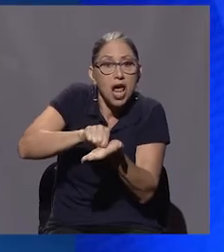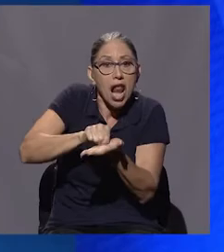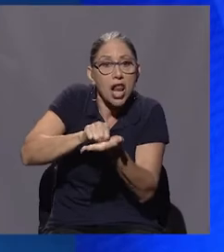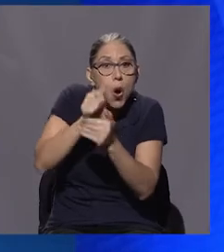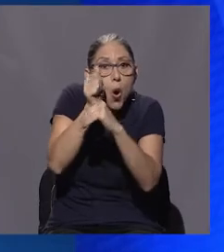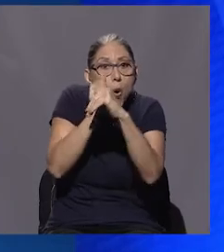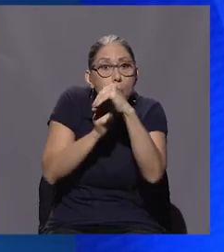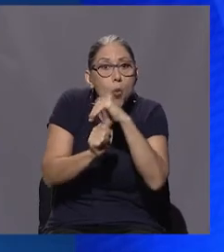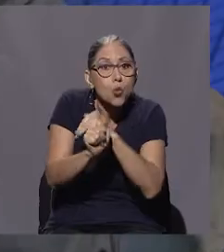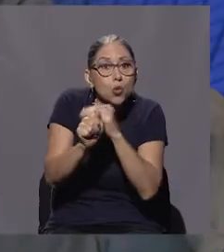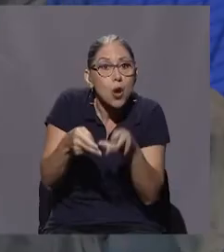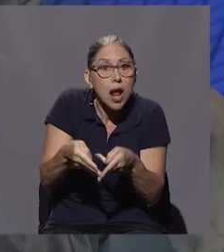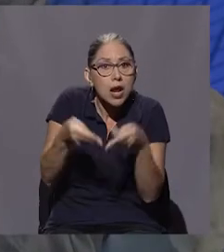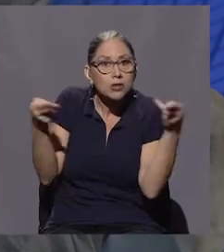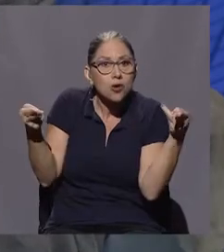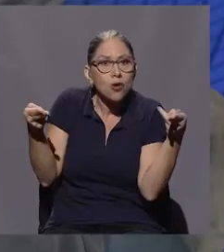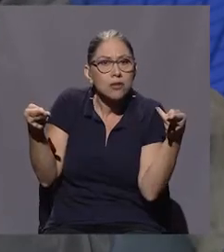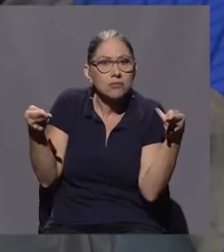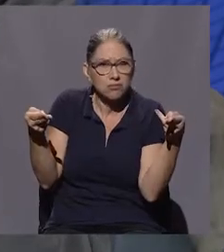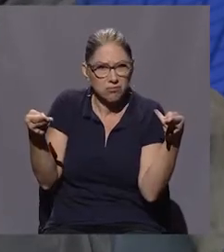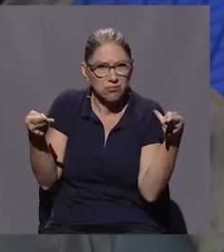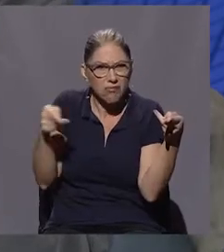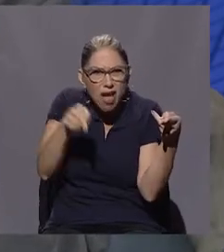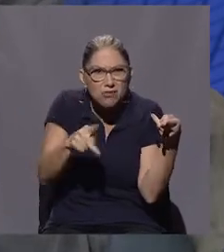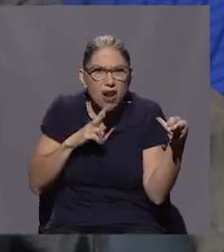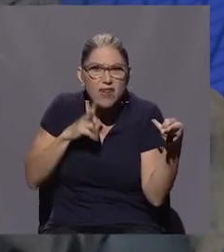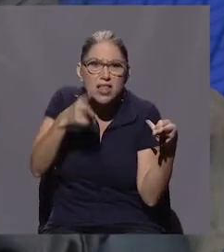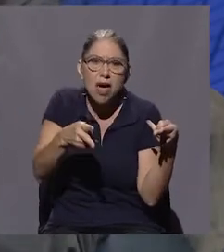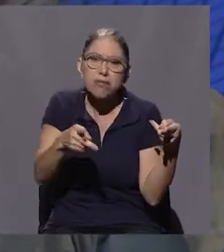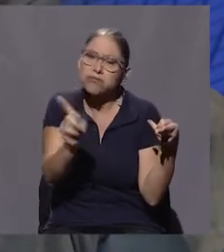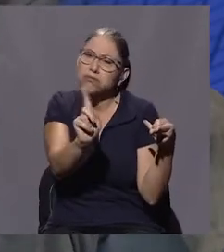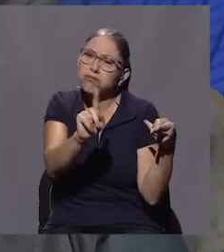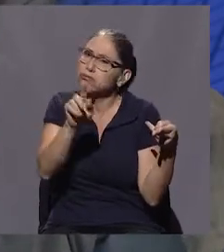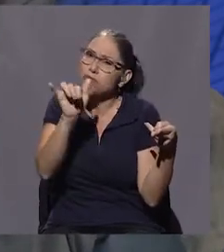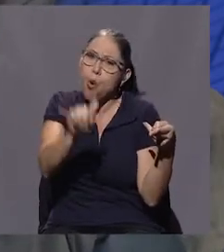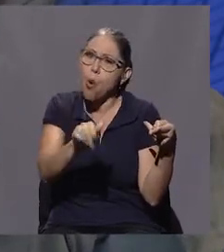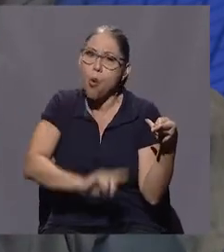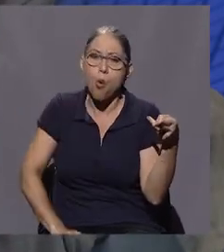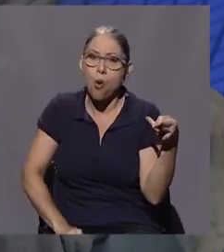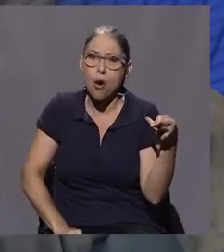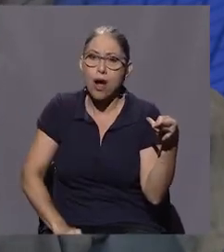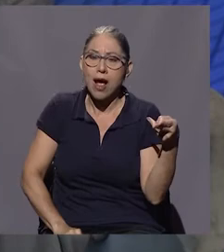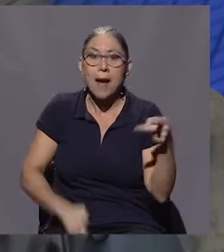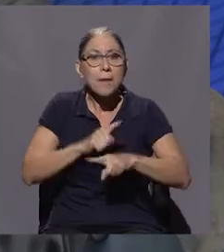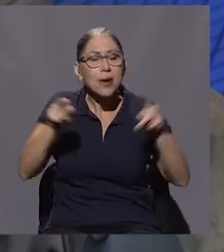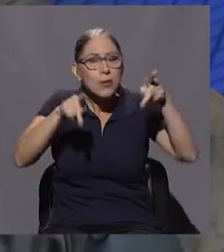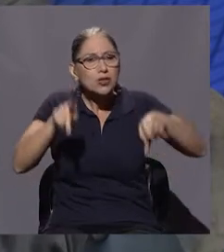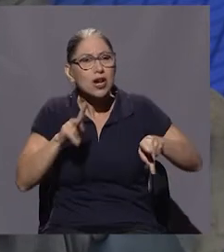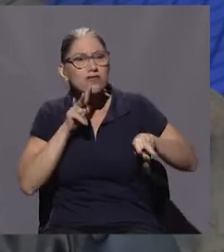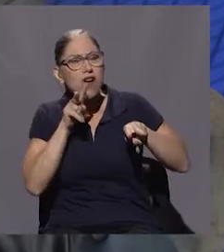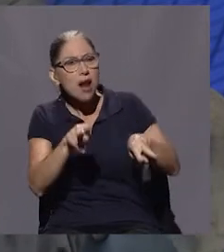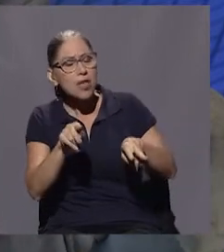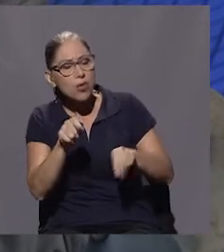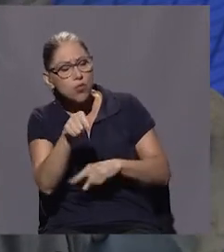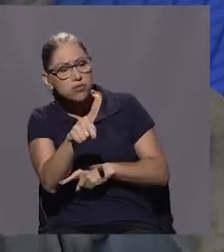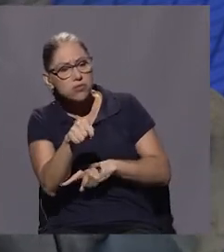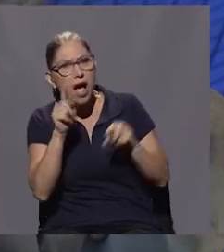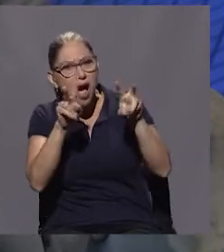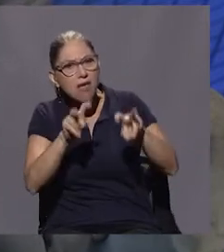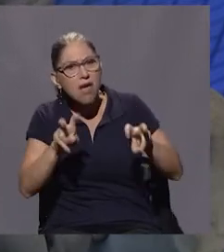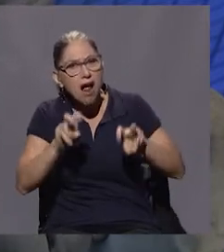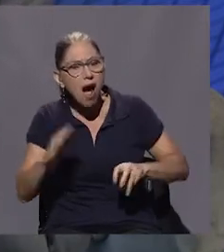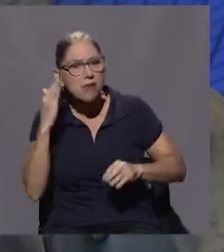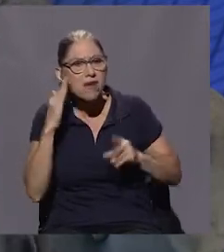la verdad absoluta. Y eso no es así. Y no permiten el análisis para saber qué sucede. Vea usted, por